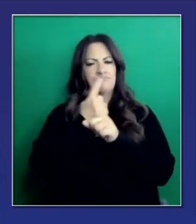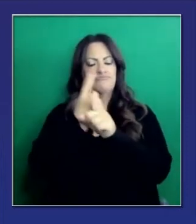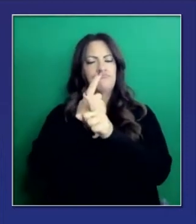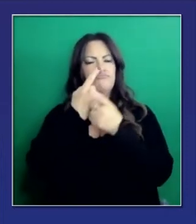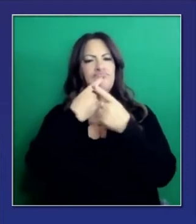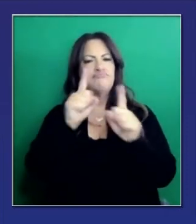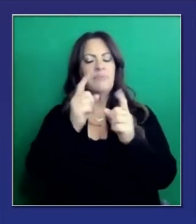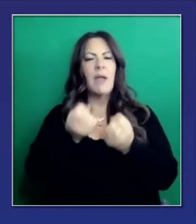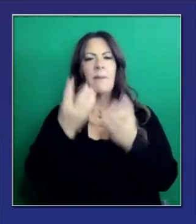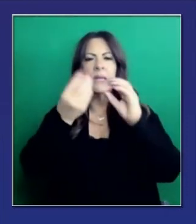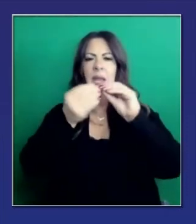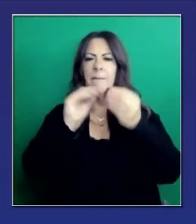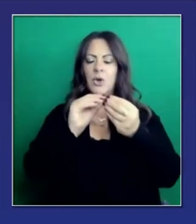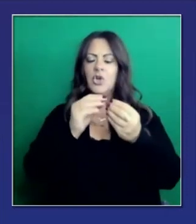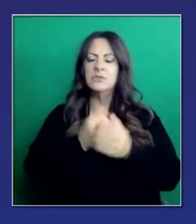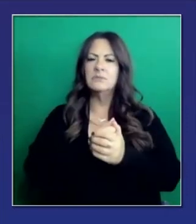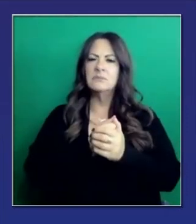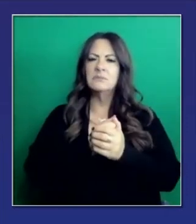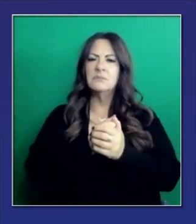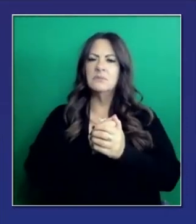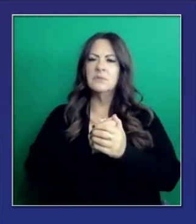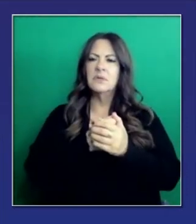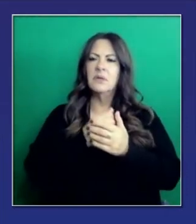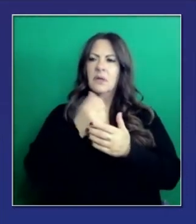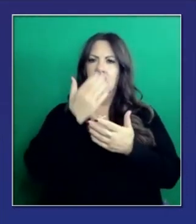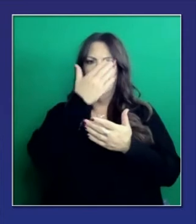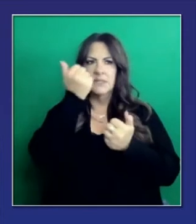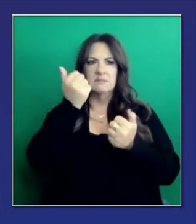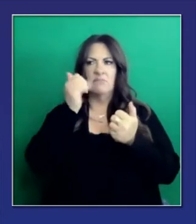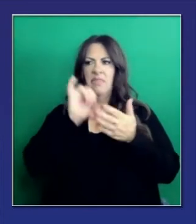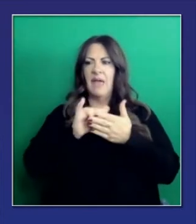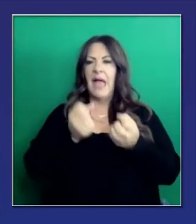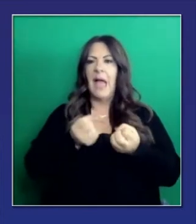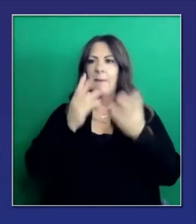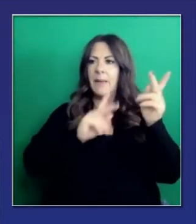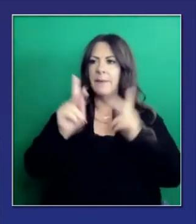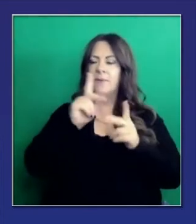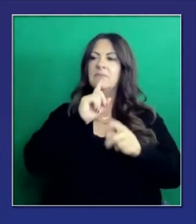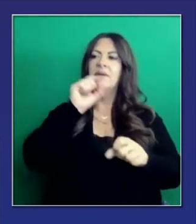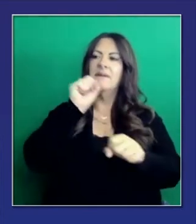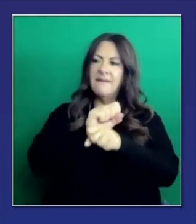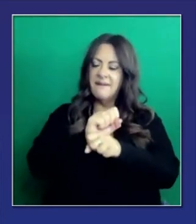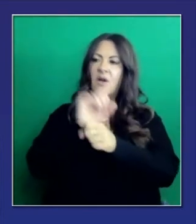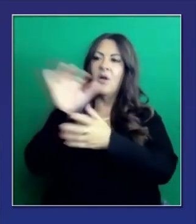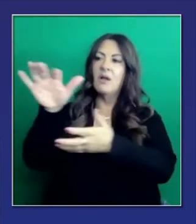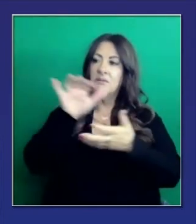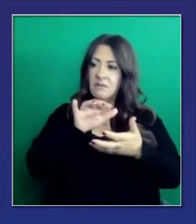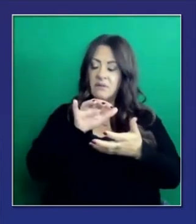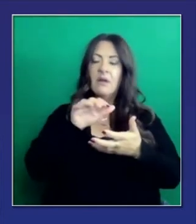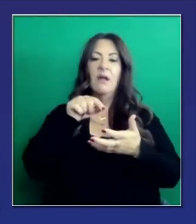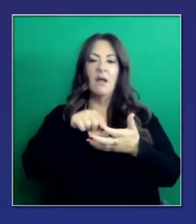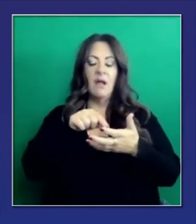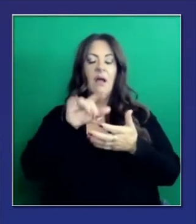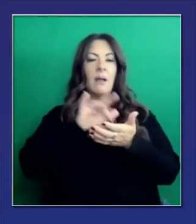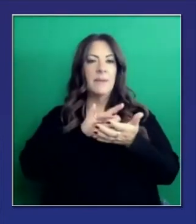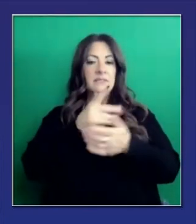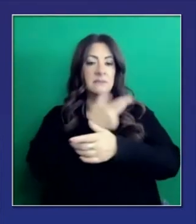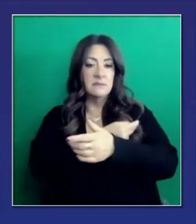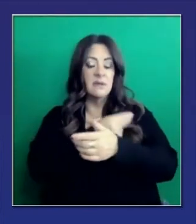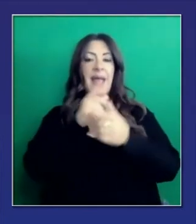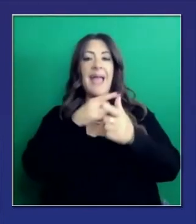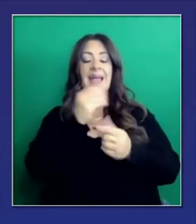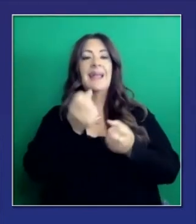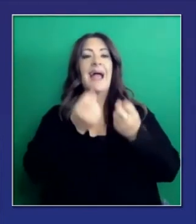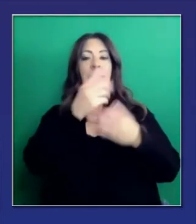retraso comparado con lo que reflejan los números nacionales. En cuanto a cuántas vacunas fueron administradas. No